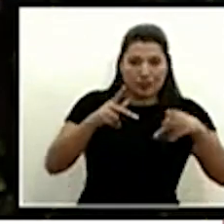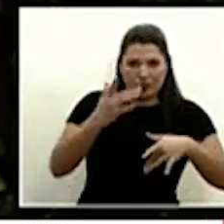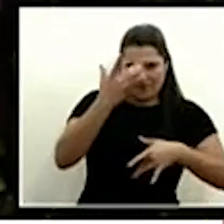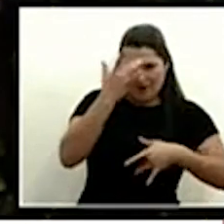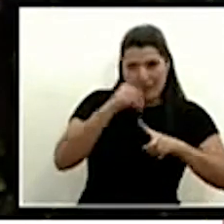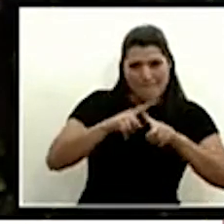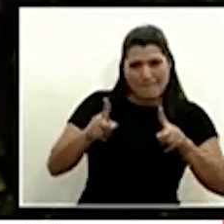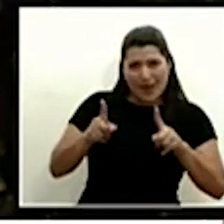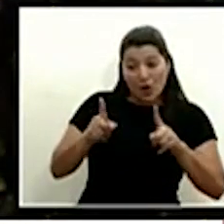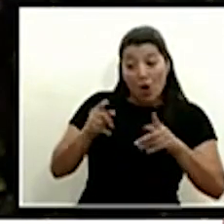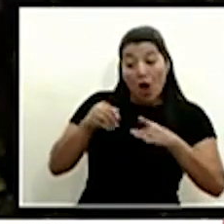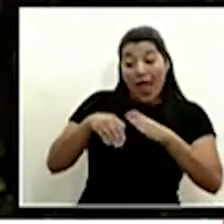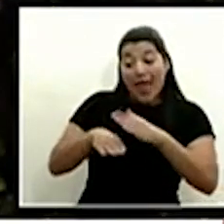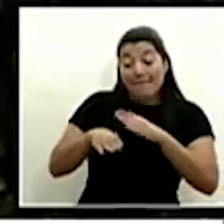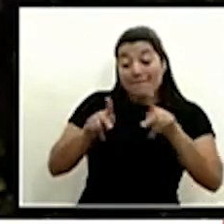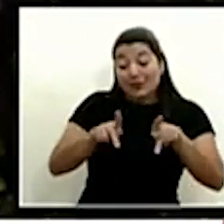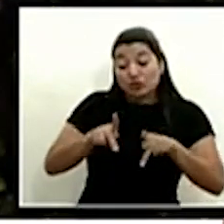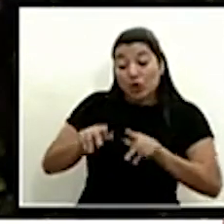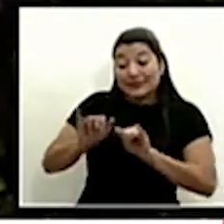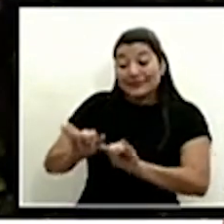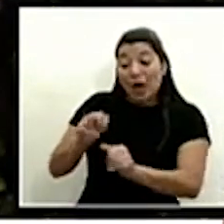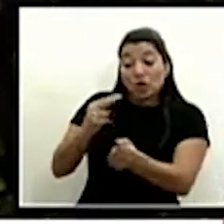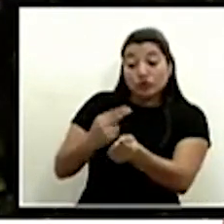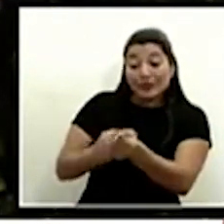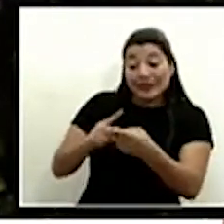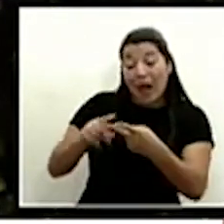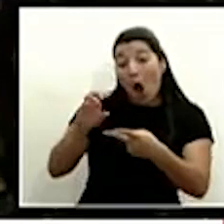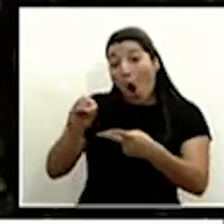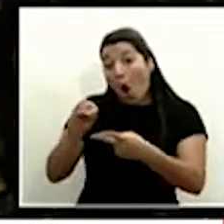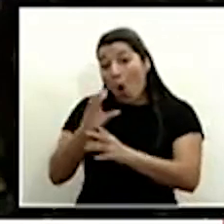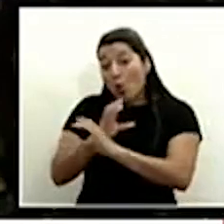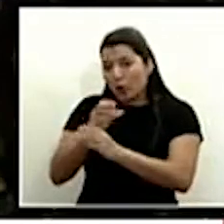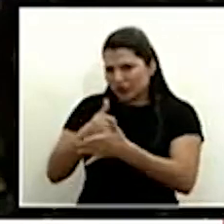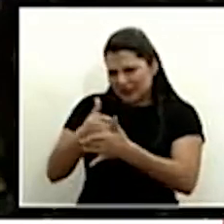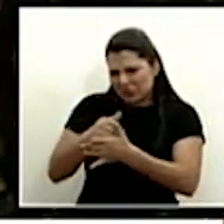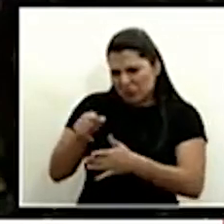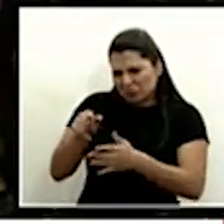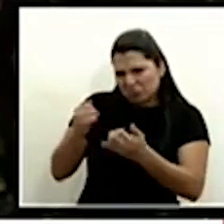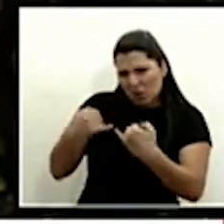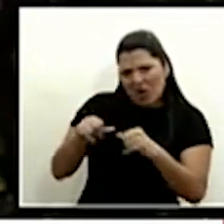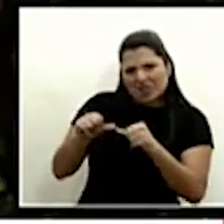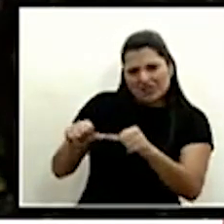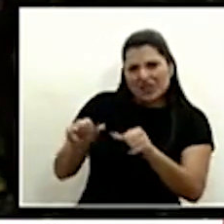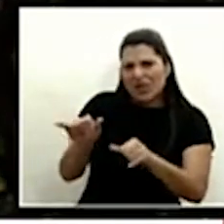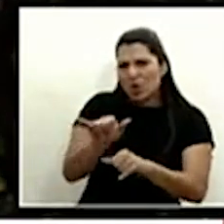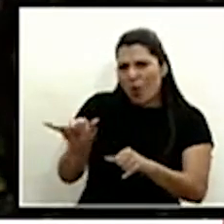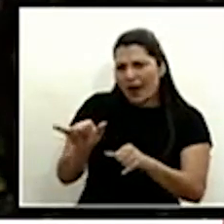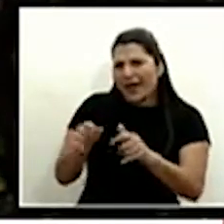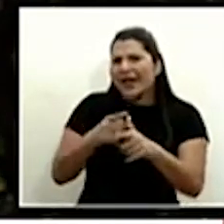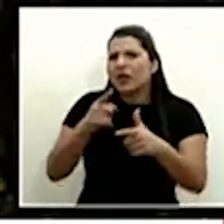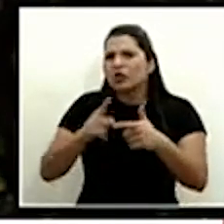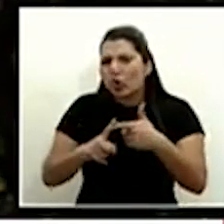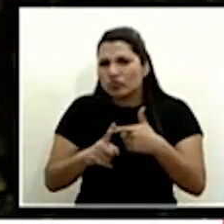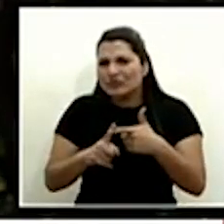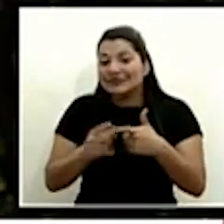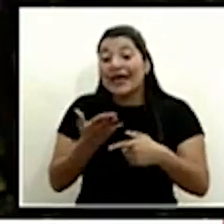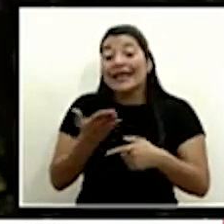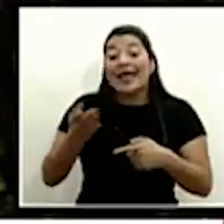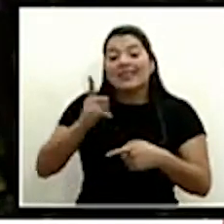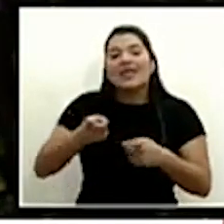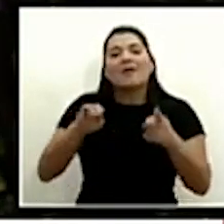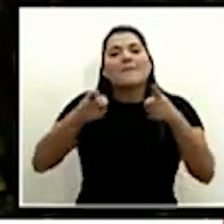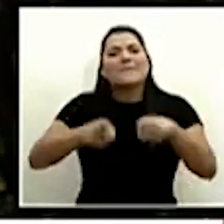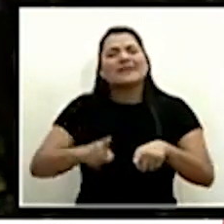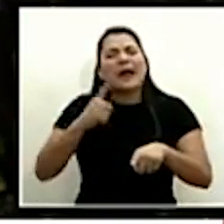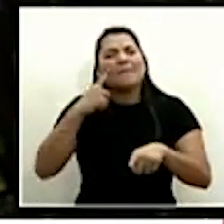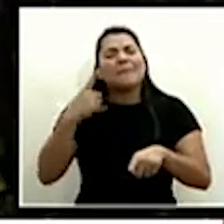la incidencia o el nivel o la cantidad de hospitalizaciones que podrían hacer al Ministerio de Salud tomar la decisión de echar para atrás con algunas de